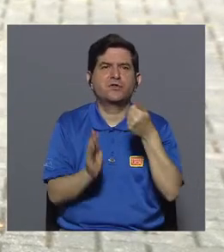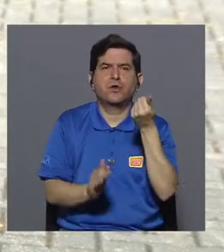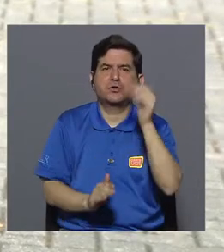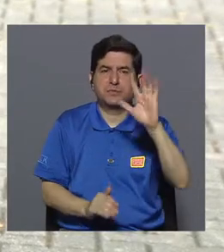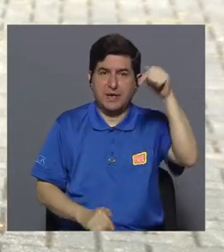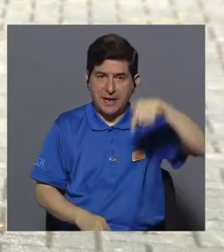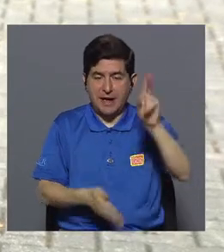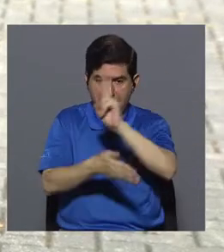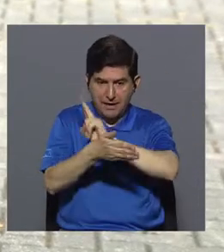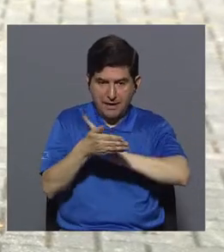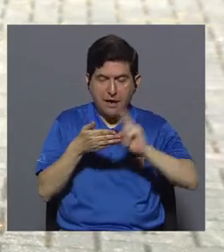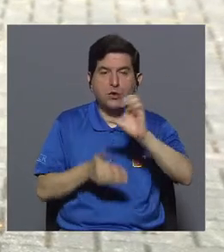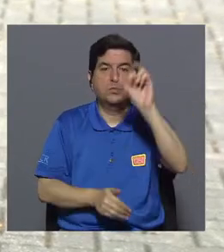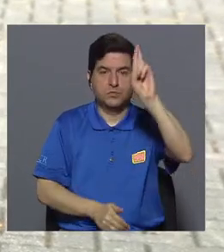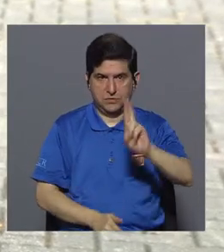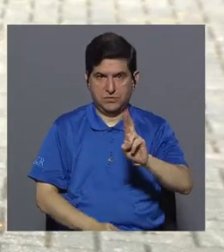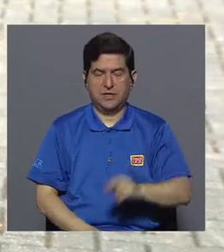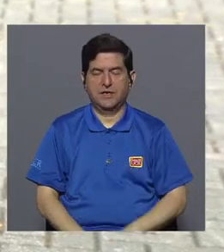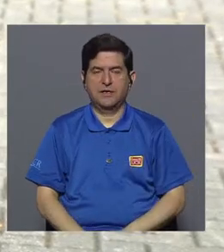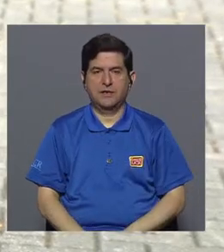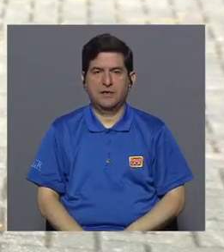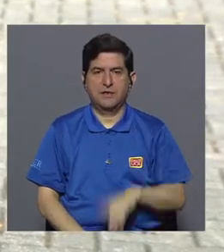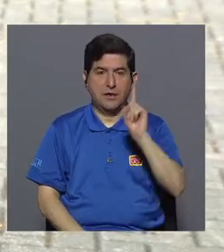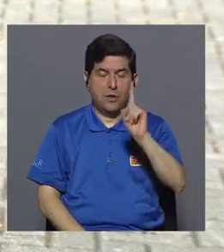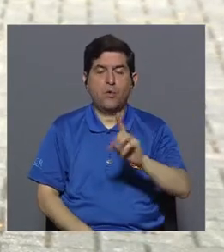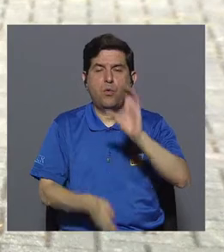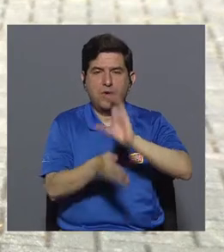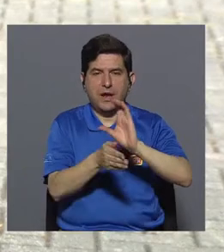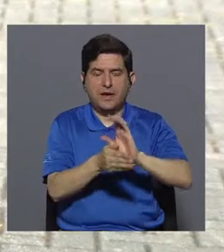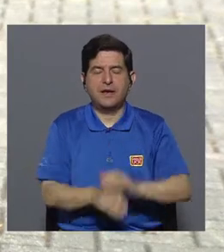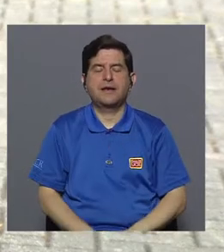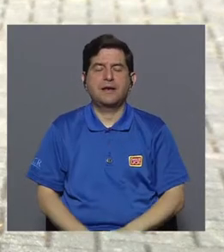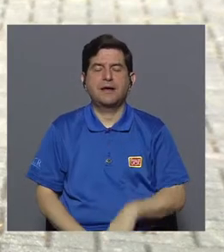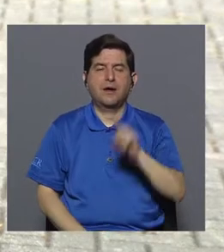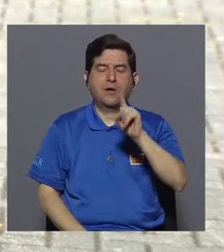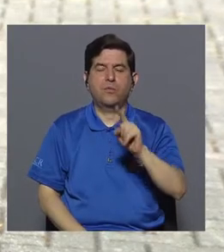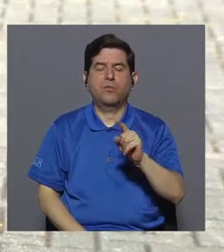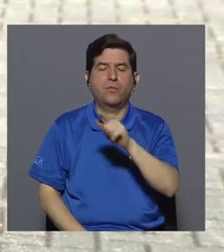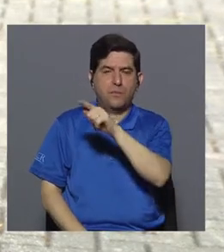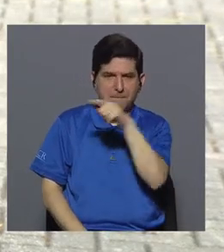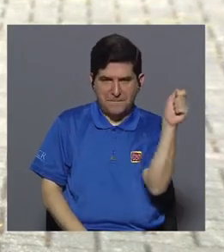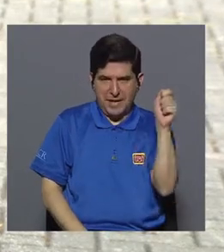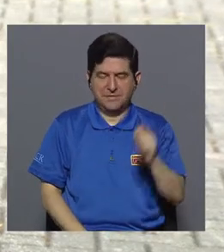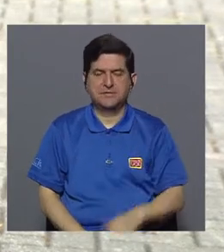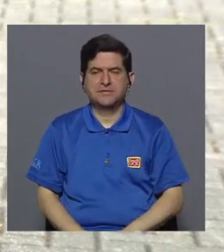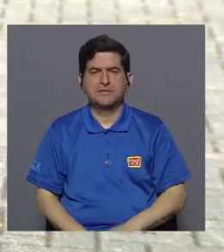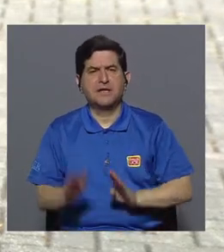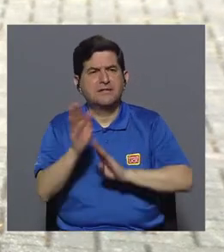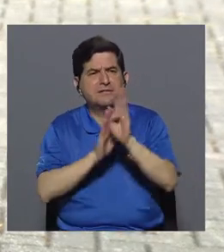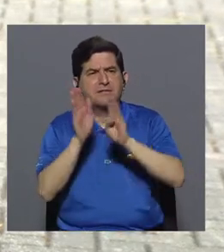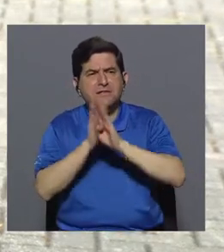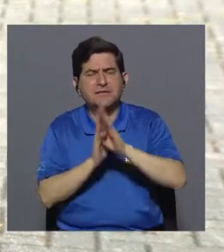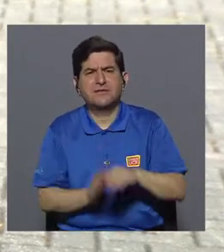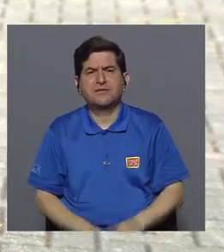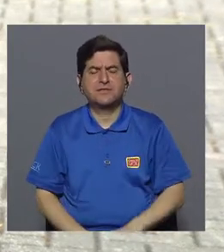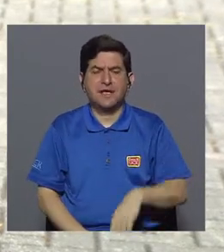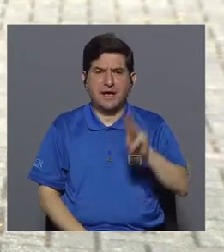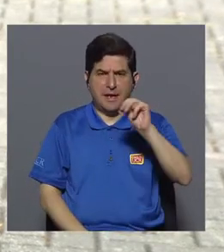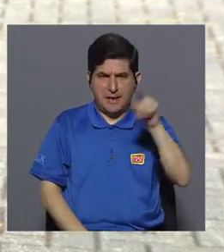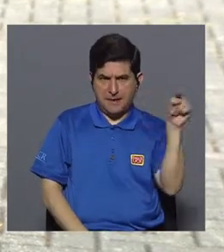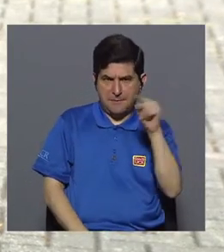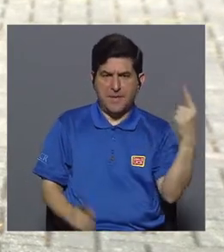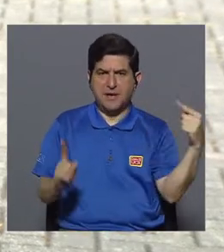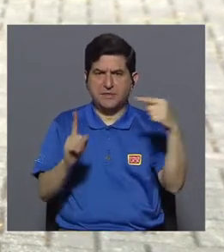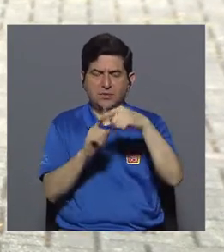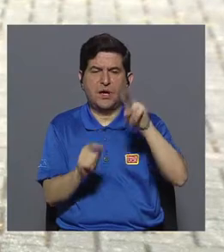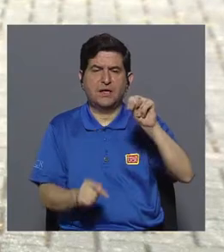2015 acá en la Universidad de Costa Rica. Se desarrolla una clínica por mes. Por lo general se empiezan a desarrollar desde el mes